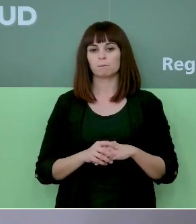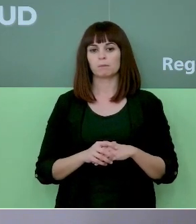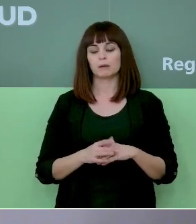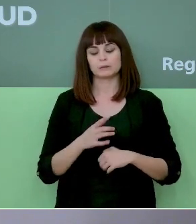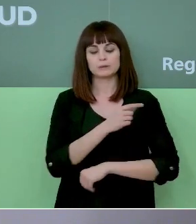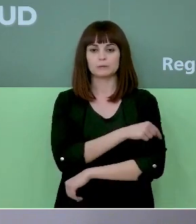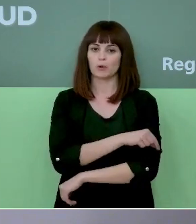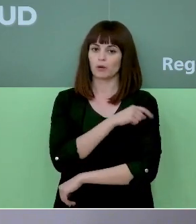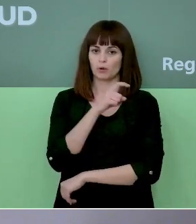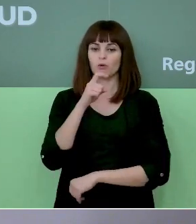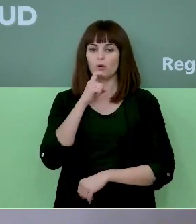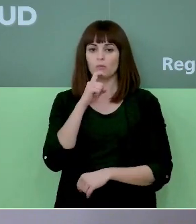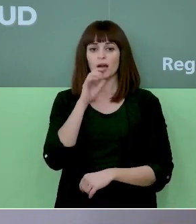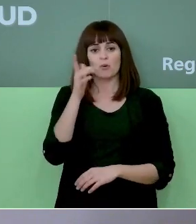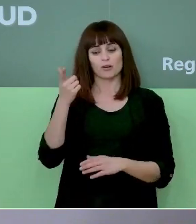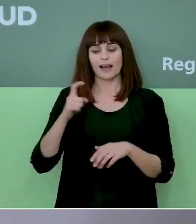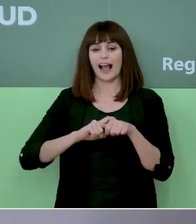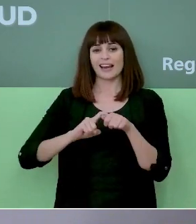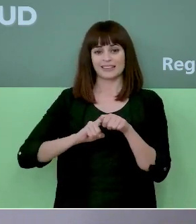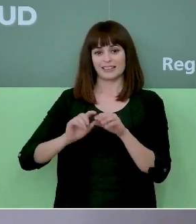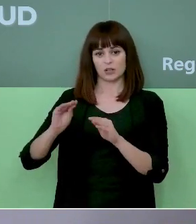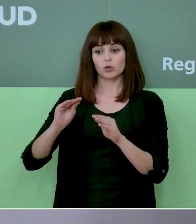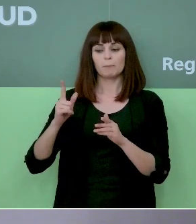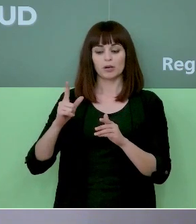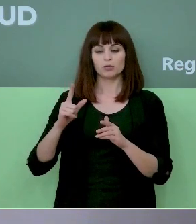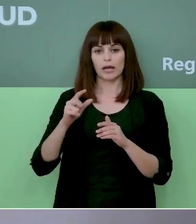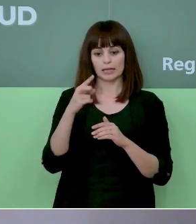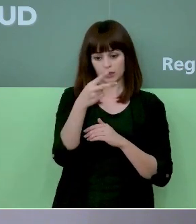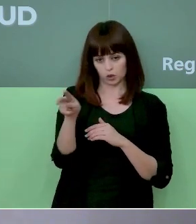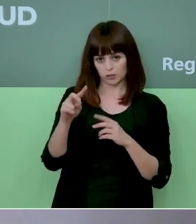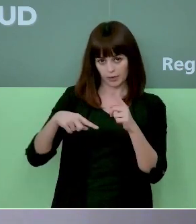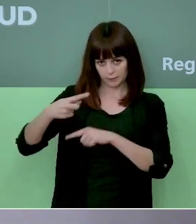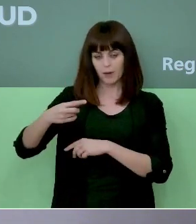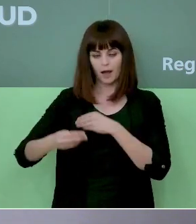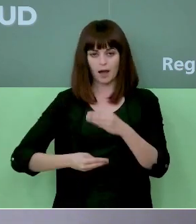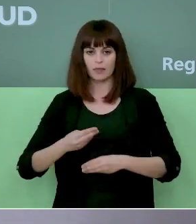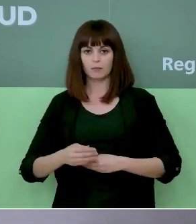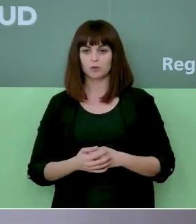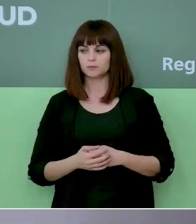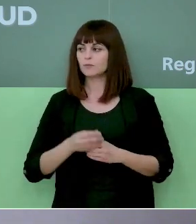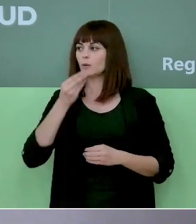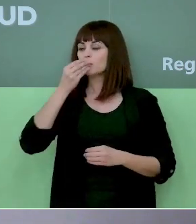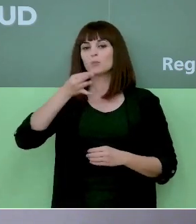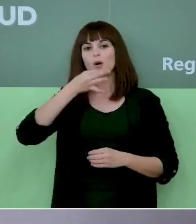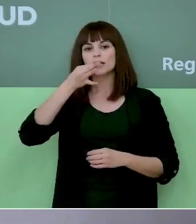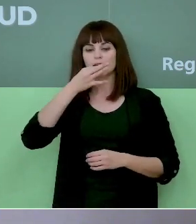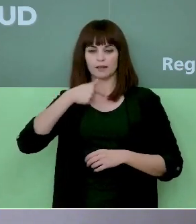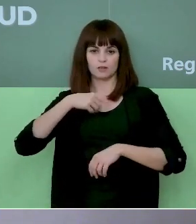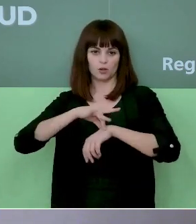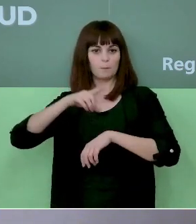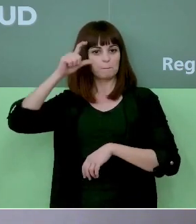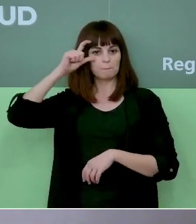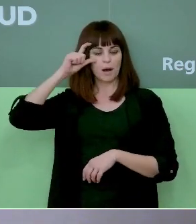compleja por las características, pero que la vamos a hacer en próximas semanas. Buenas tardes, doctor. Matthew Bennett,